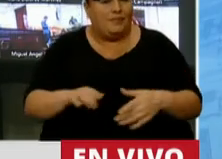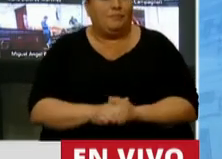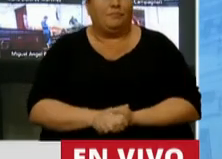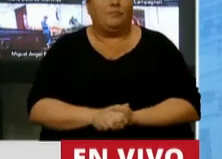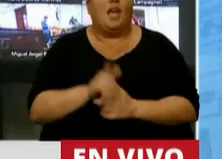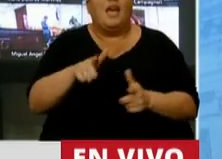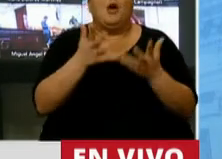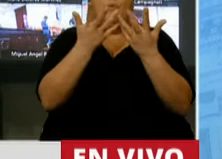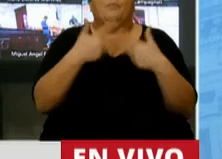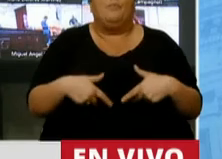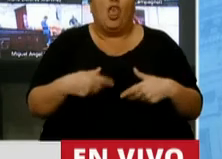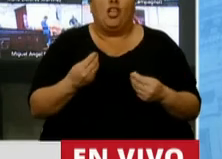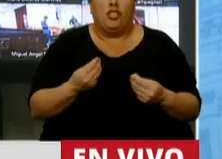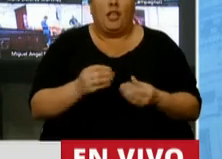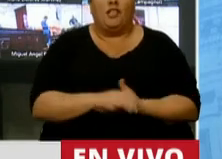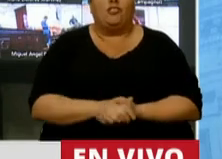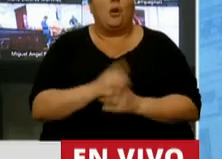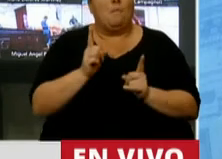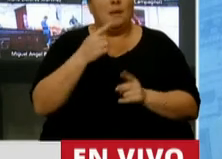Un proyecto que